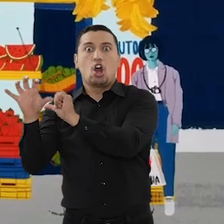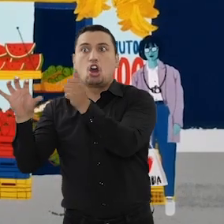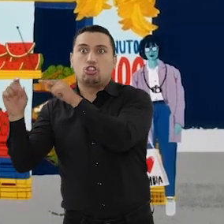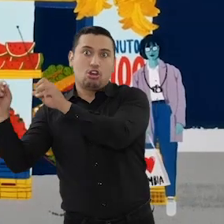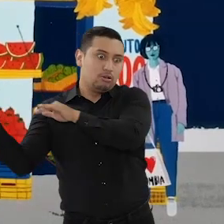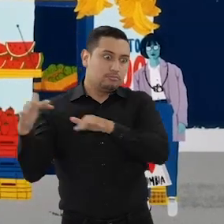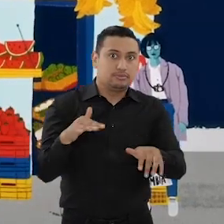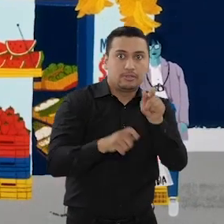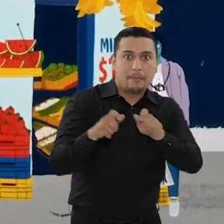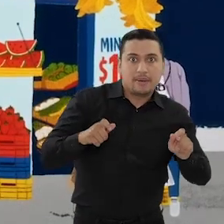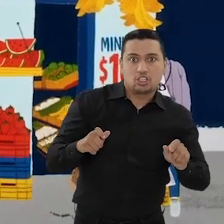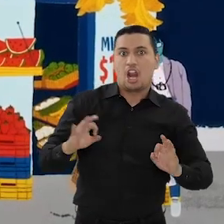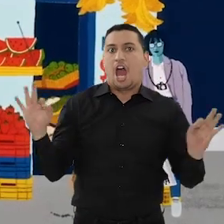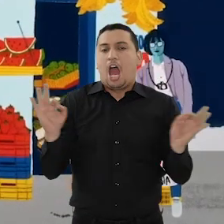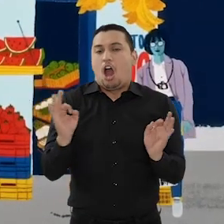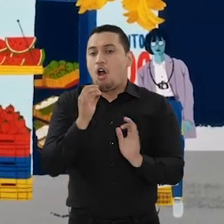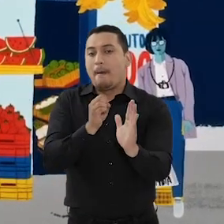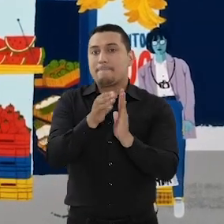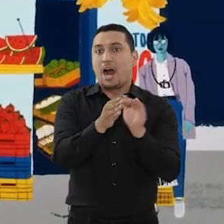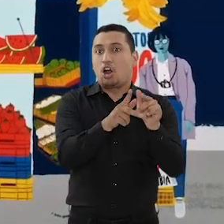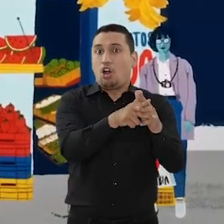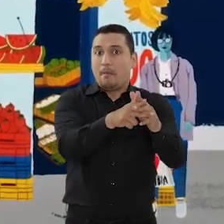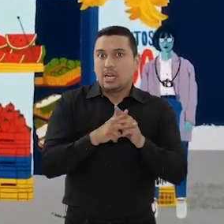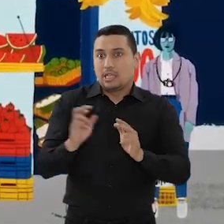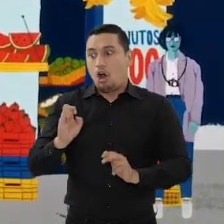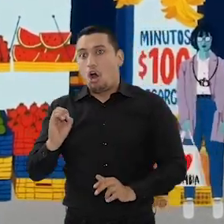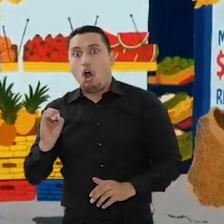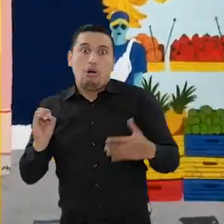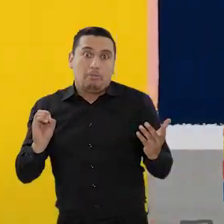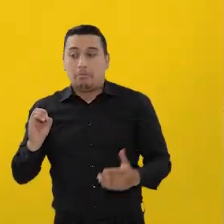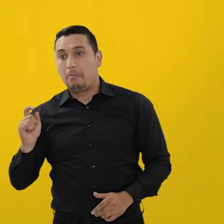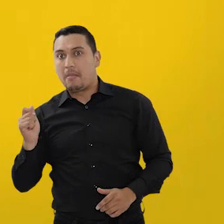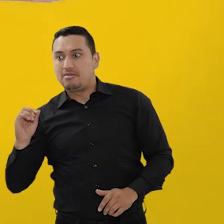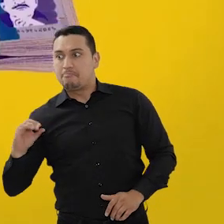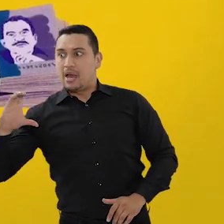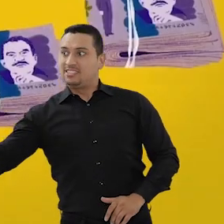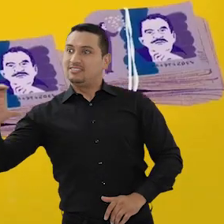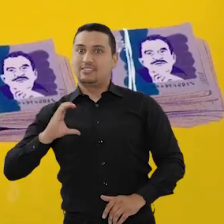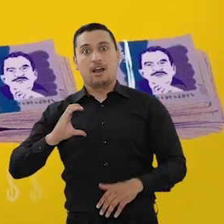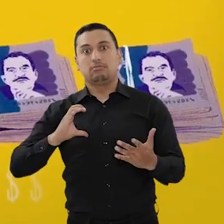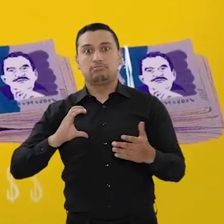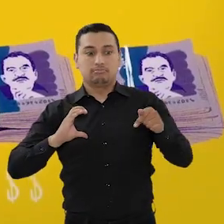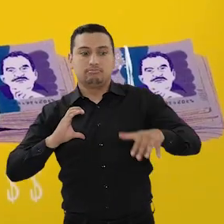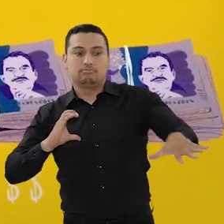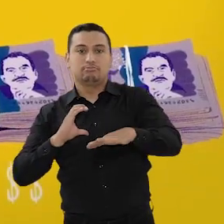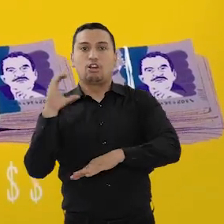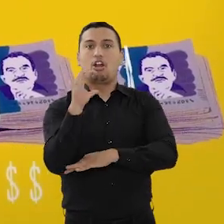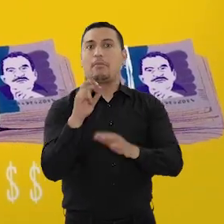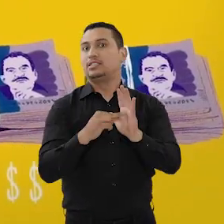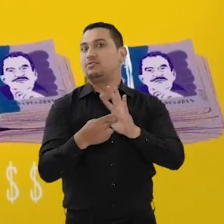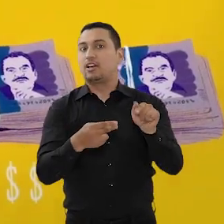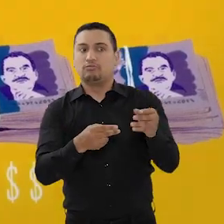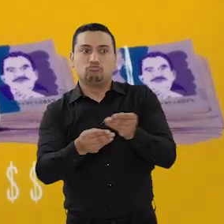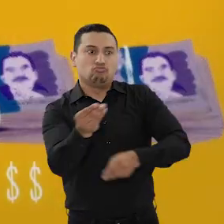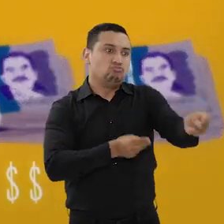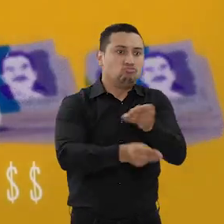Colombia son algunas de las situaciones que pueden hacer que aumente el consumo, en parte porque hay más dinero circulando en el país, lo